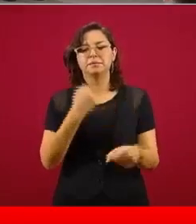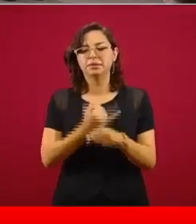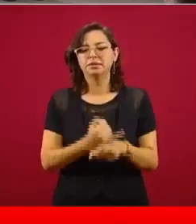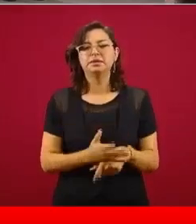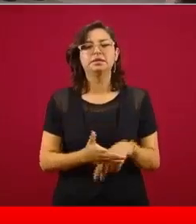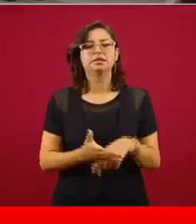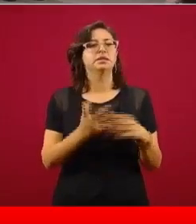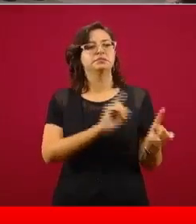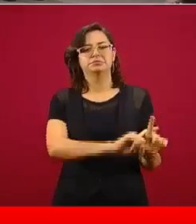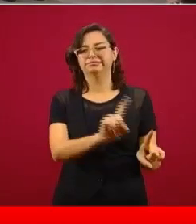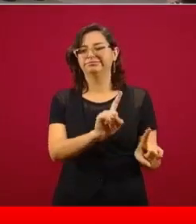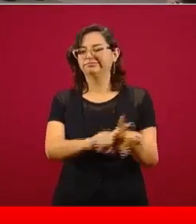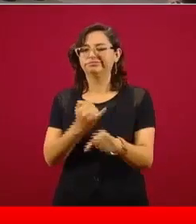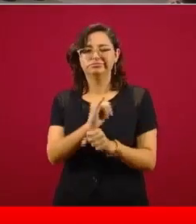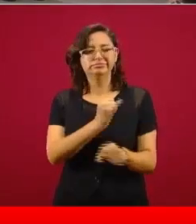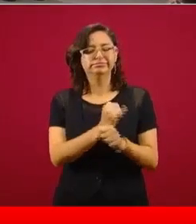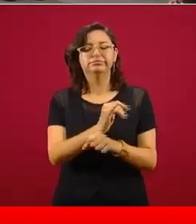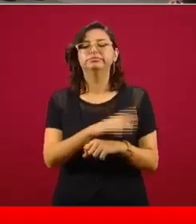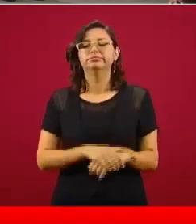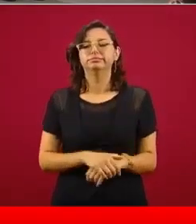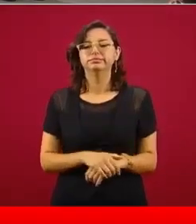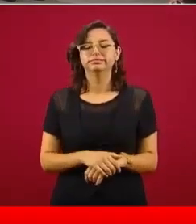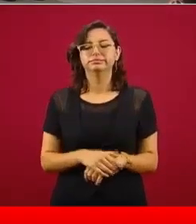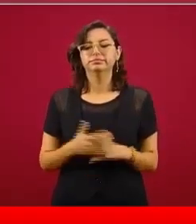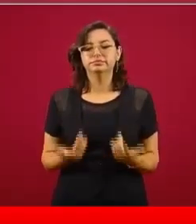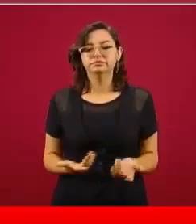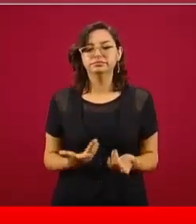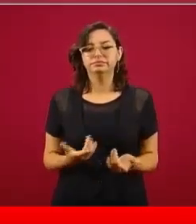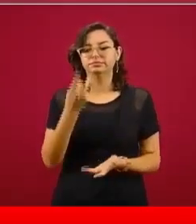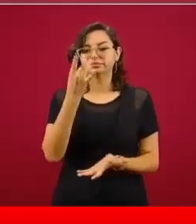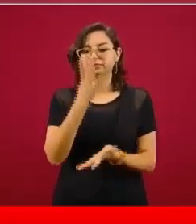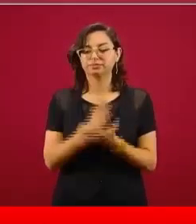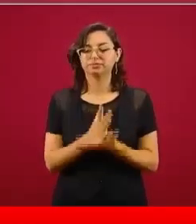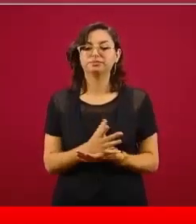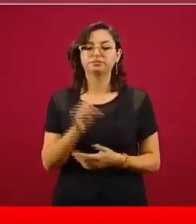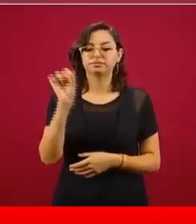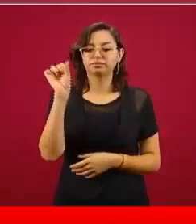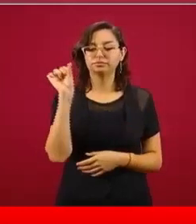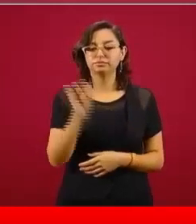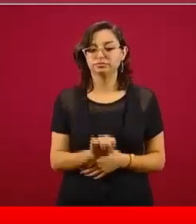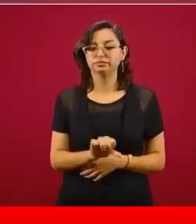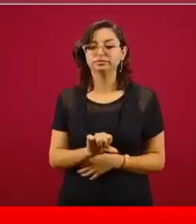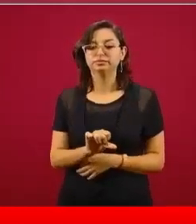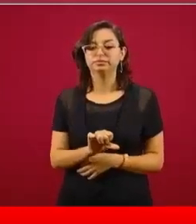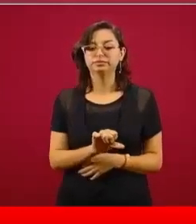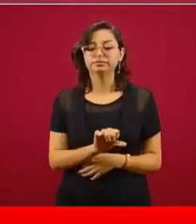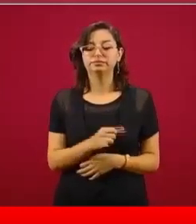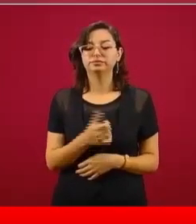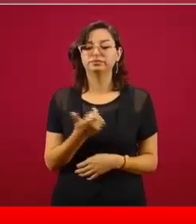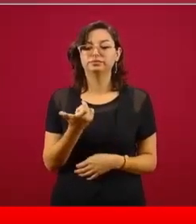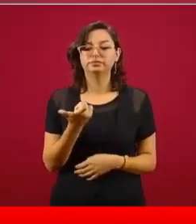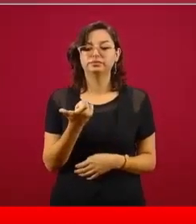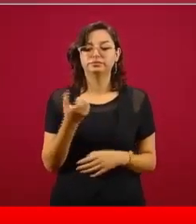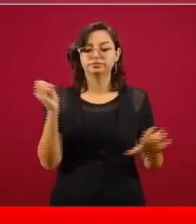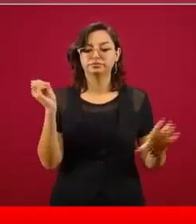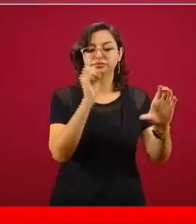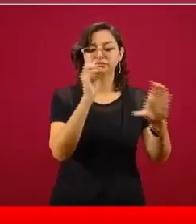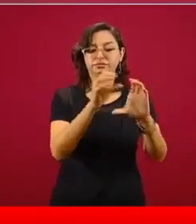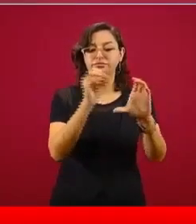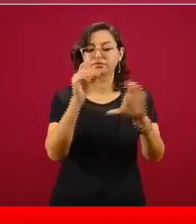abarrotes. Entonces, ese ejercicio solamente del día de hoy del depósito, la transferencia de 21 mil